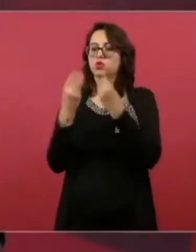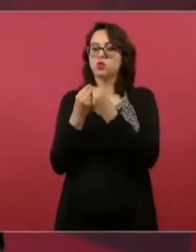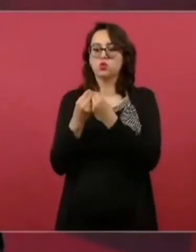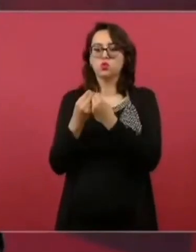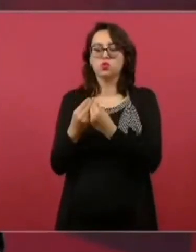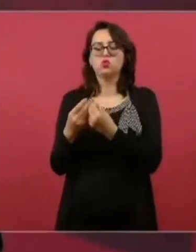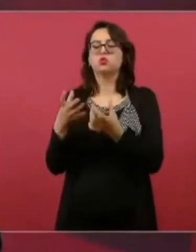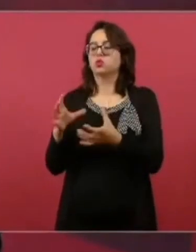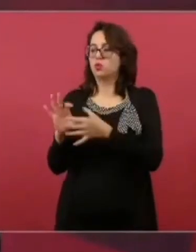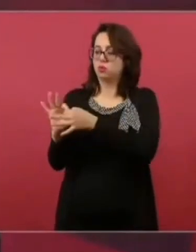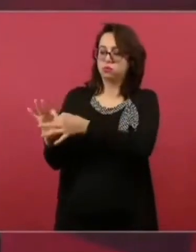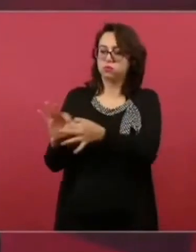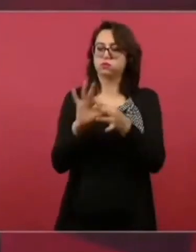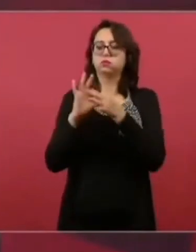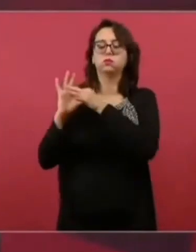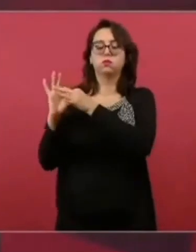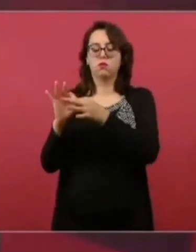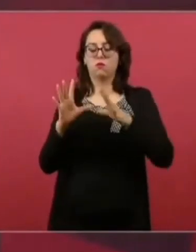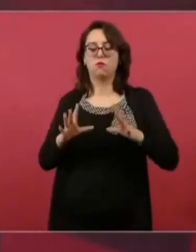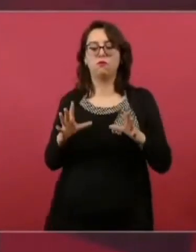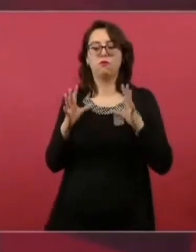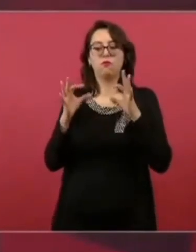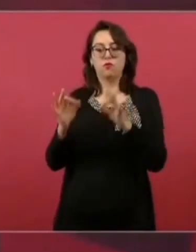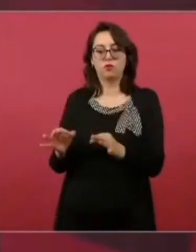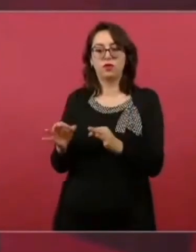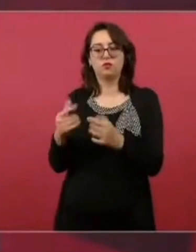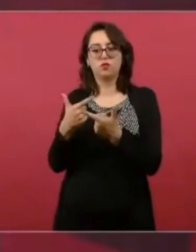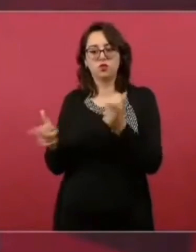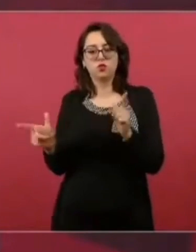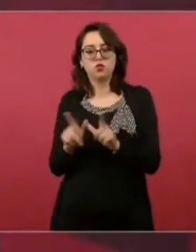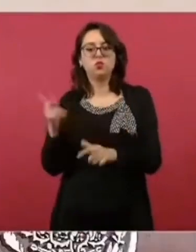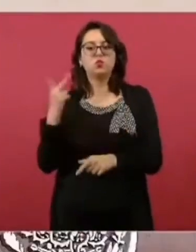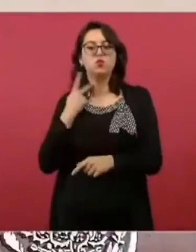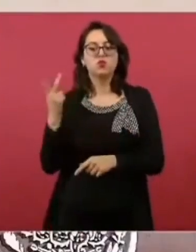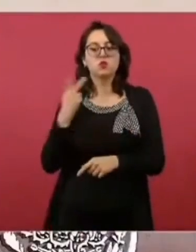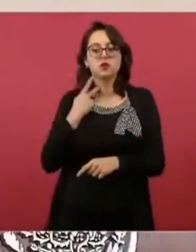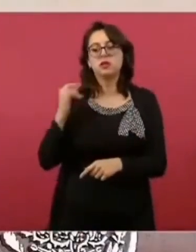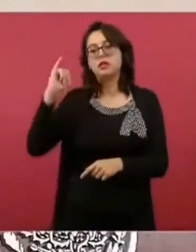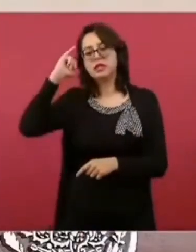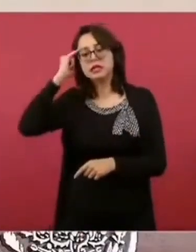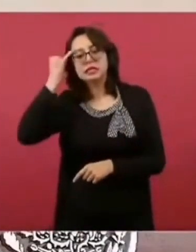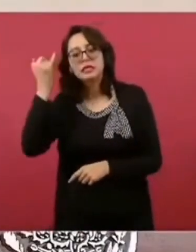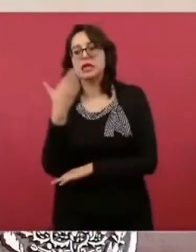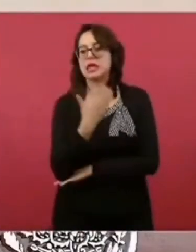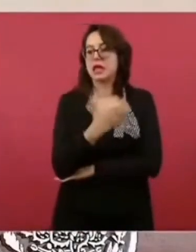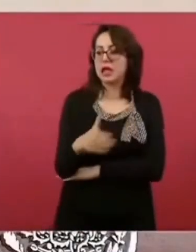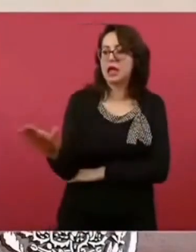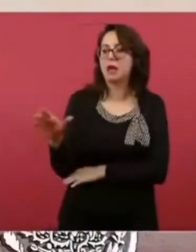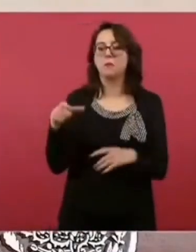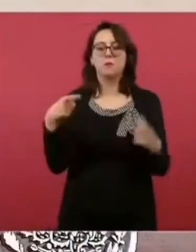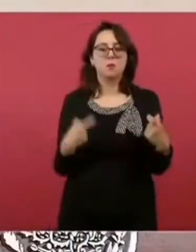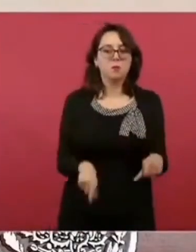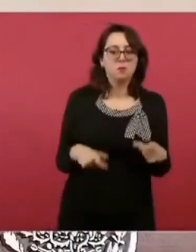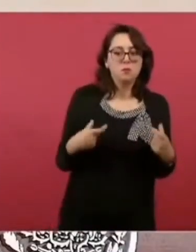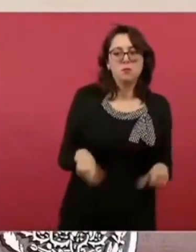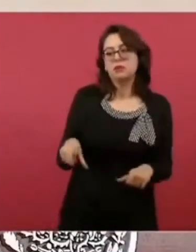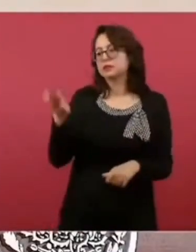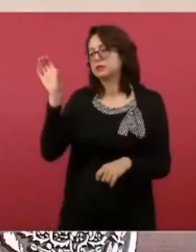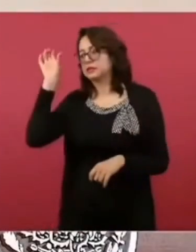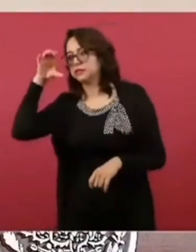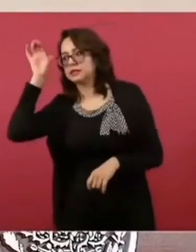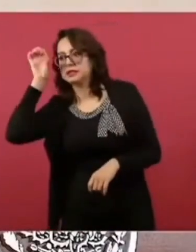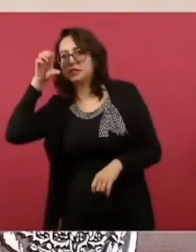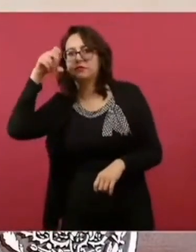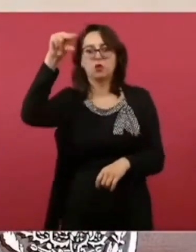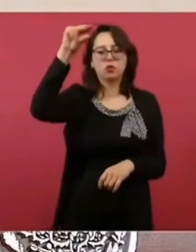Creyentes, no creyentes, indígenas, campesinos, obreros, empresarios, científicos,